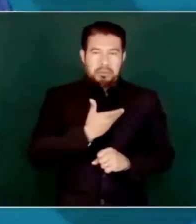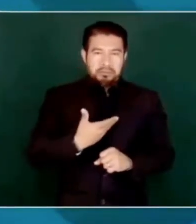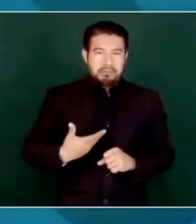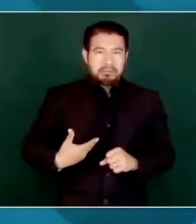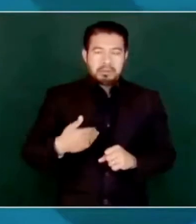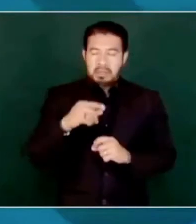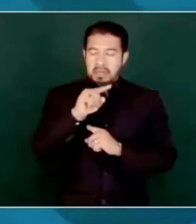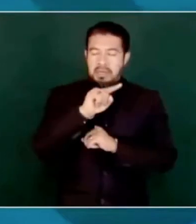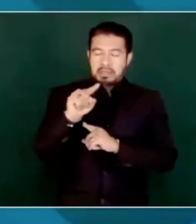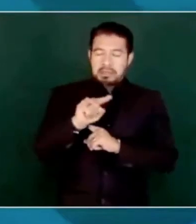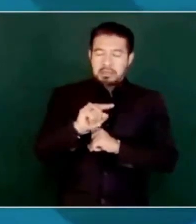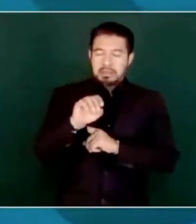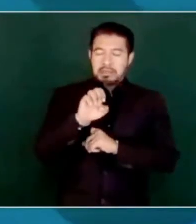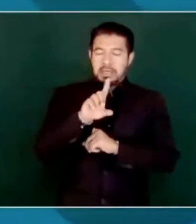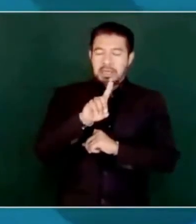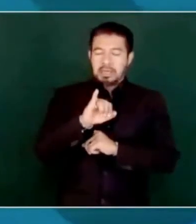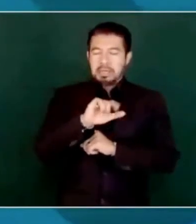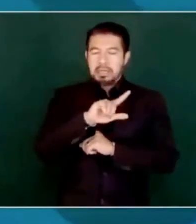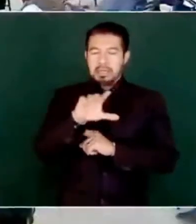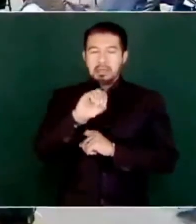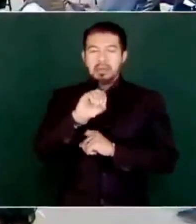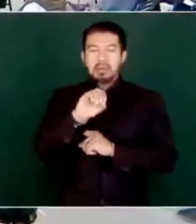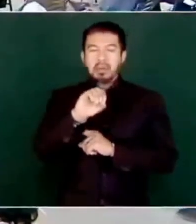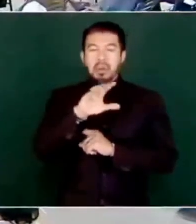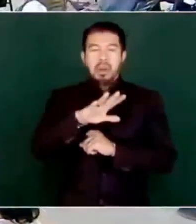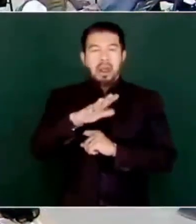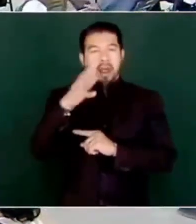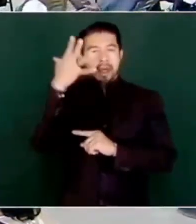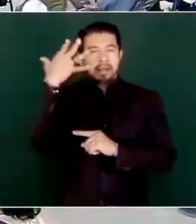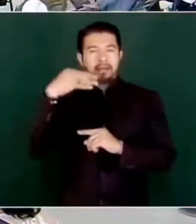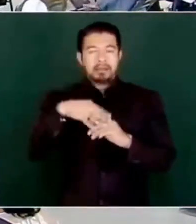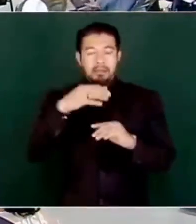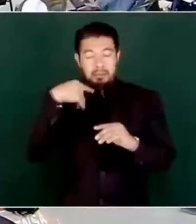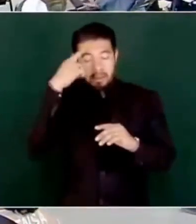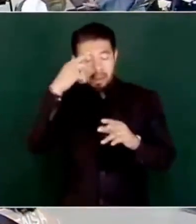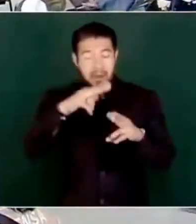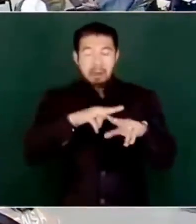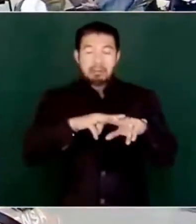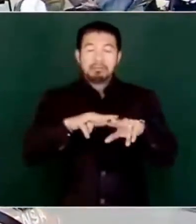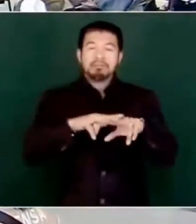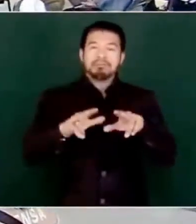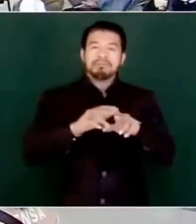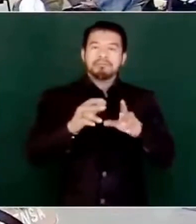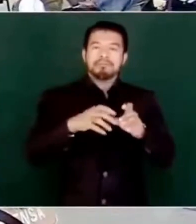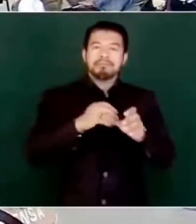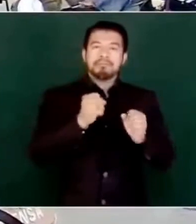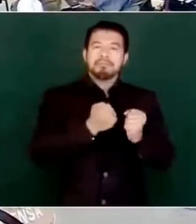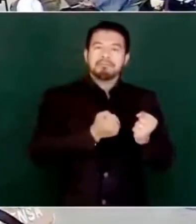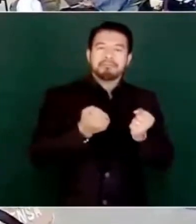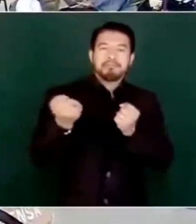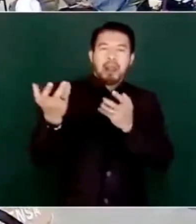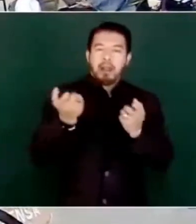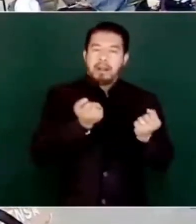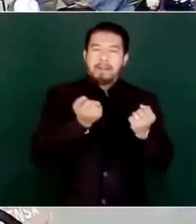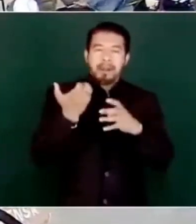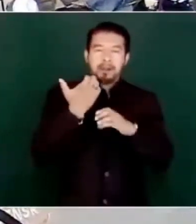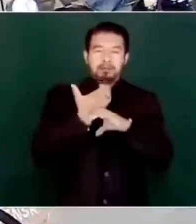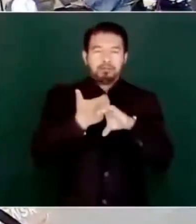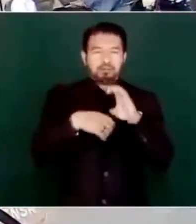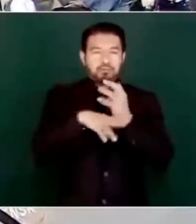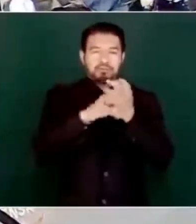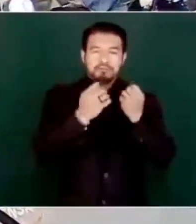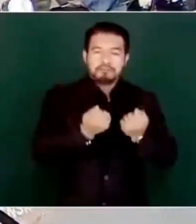el ferrocarril de carga. Antes esas